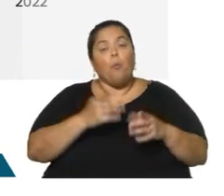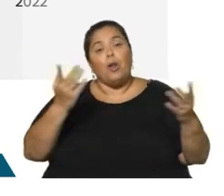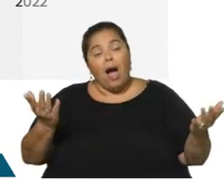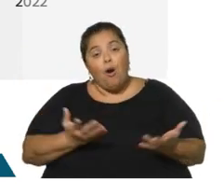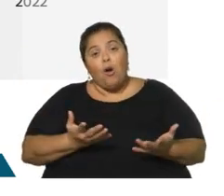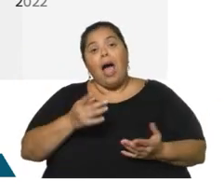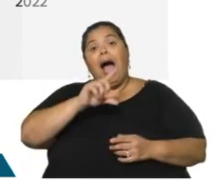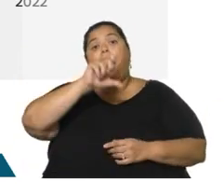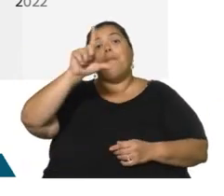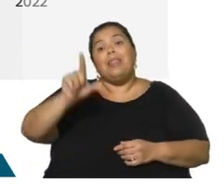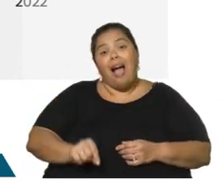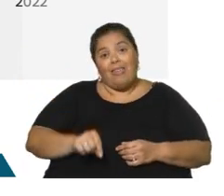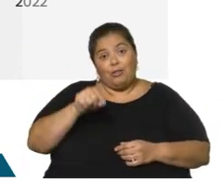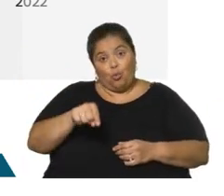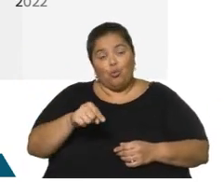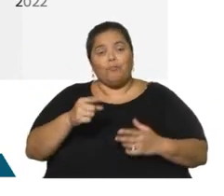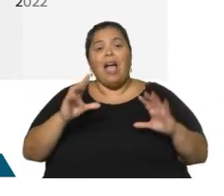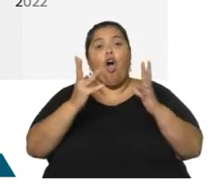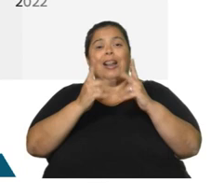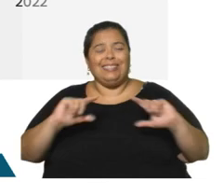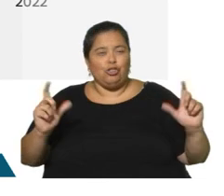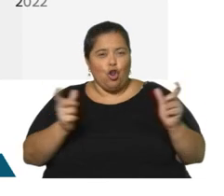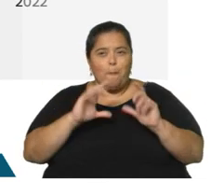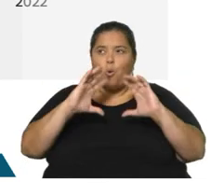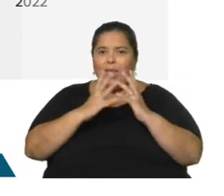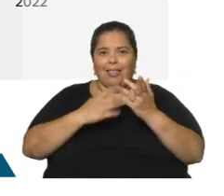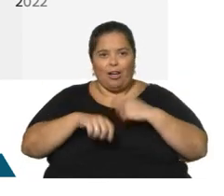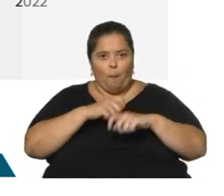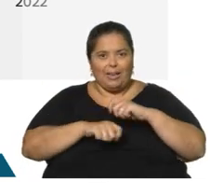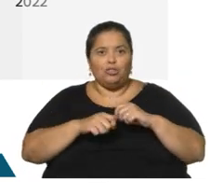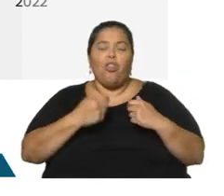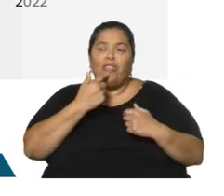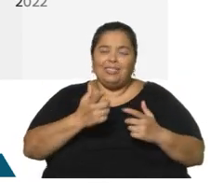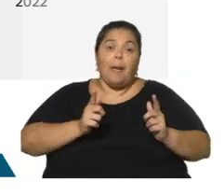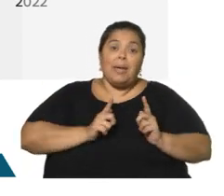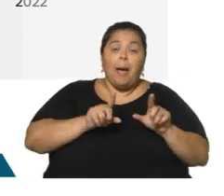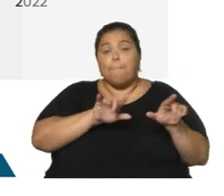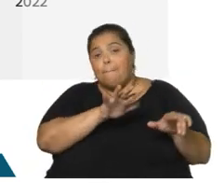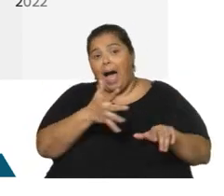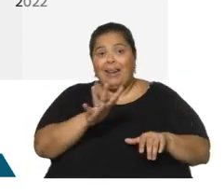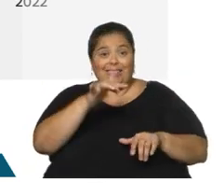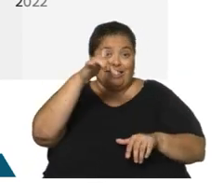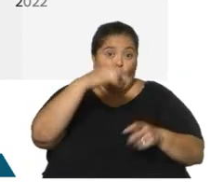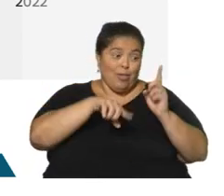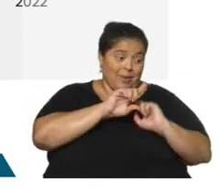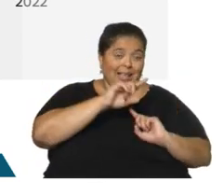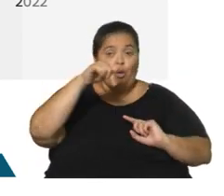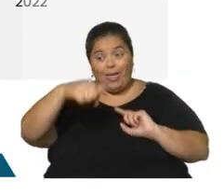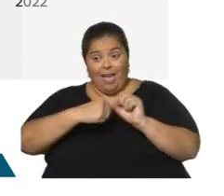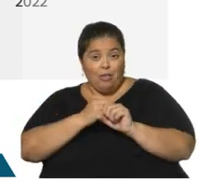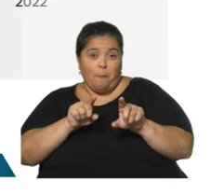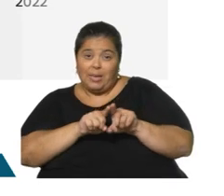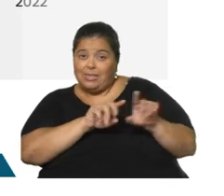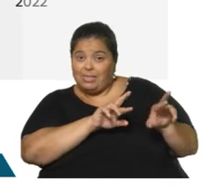la Organización Mundial de Comercio espera un 2023 similar a 2022, prácticamente sin crecimiento para nuestra región. Como